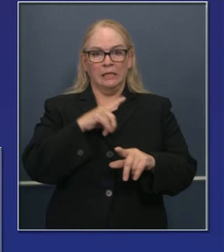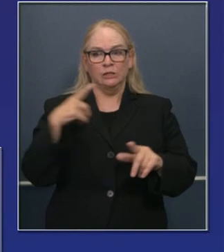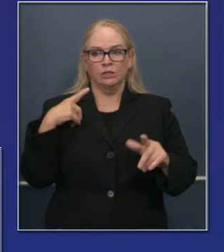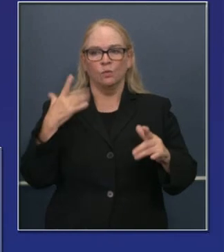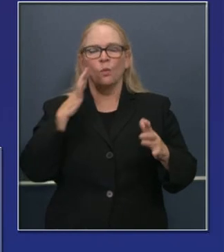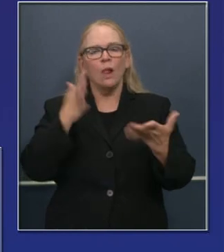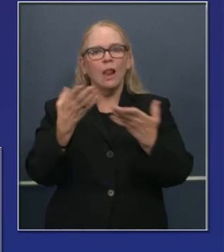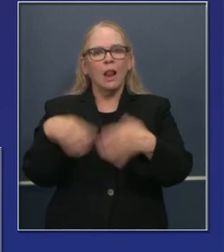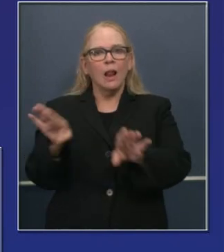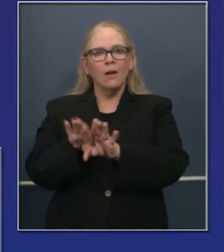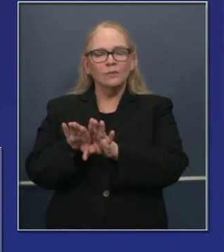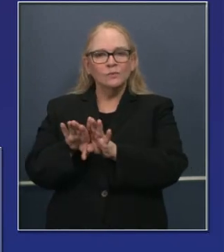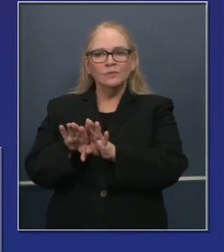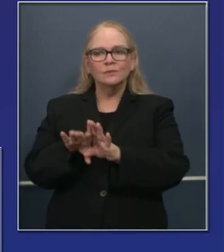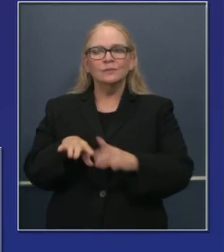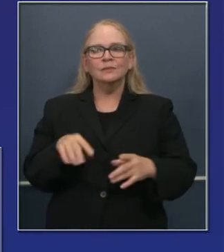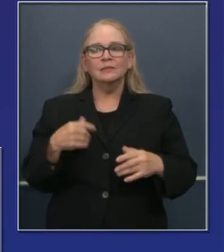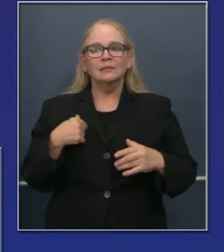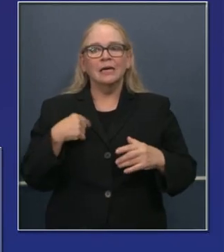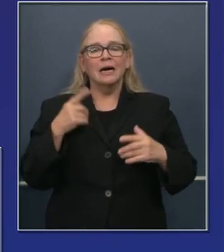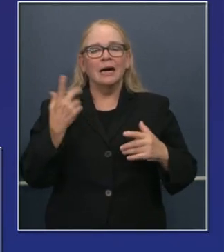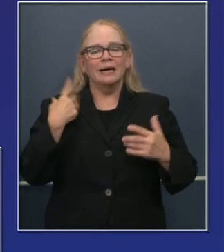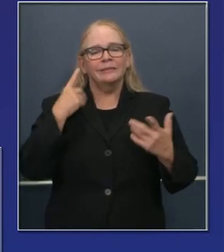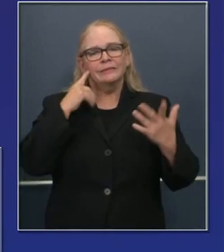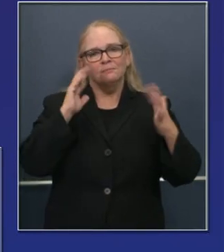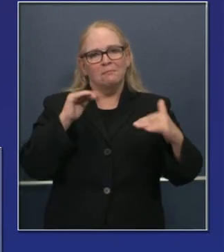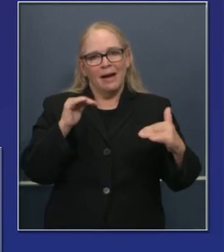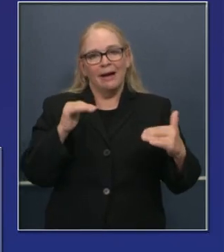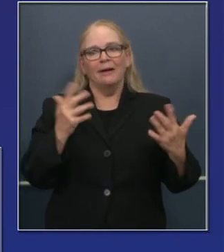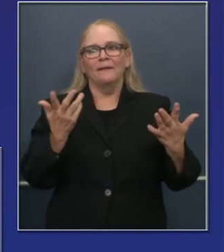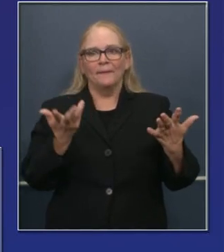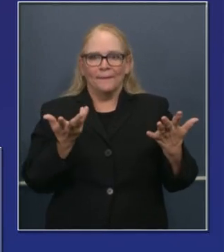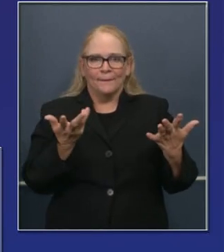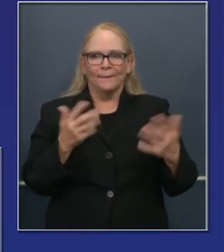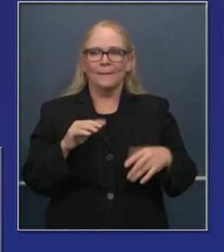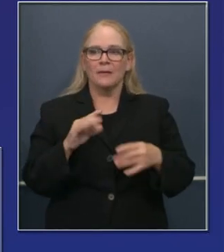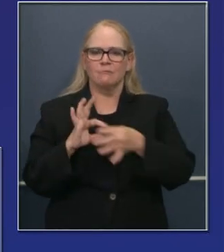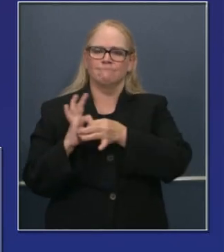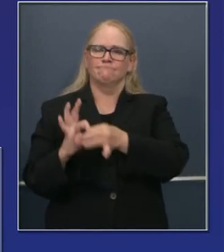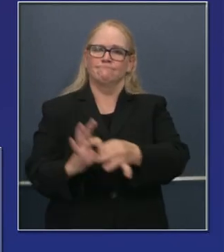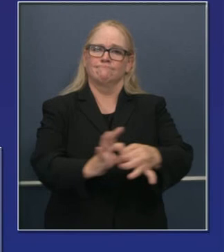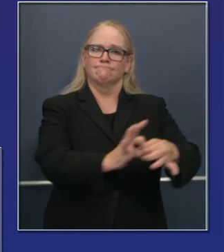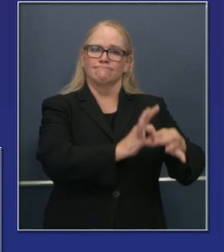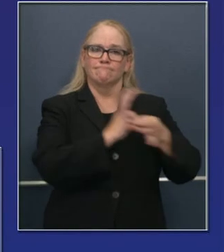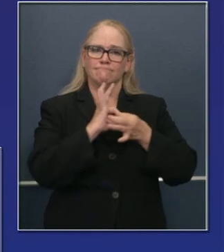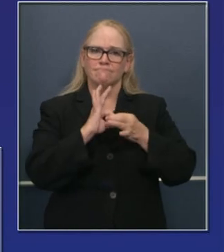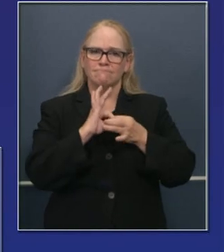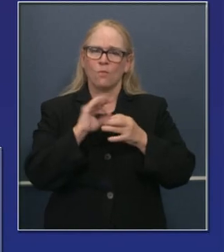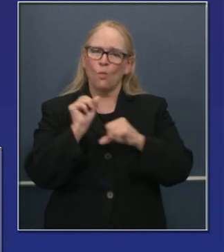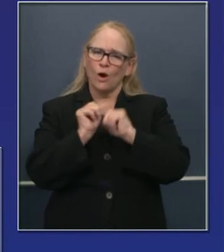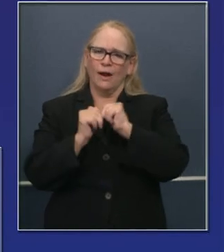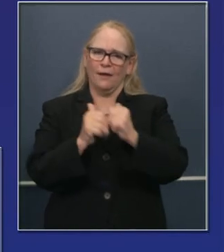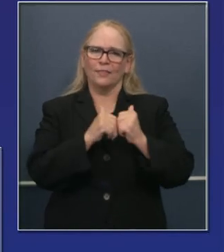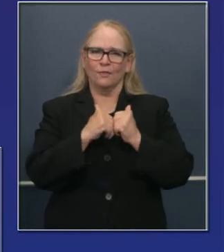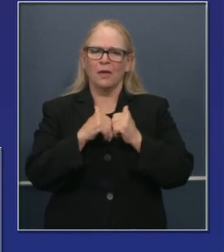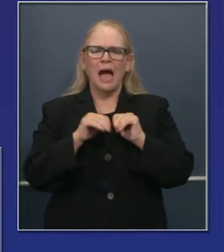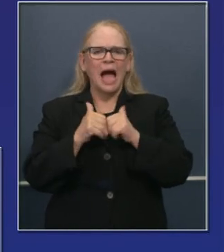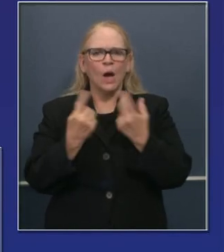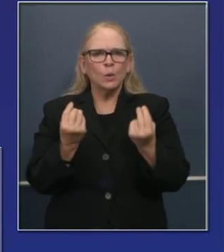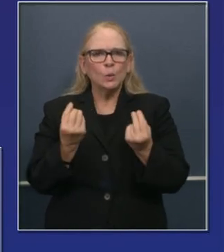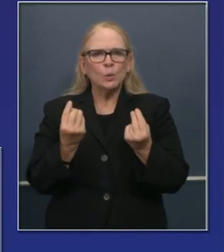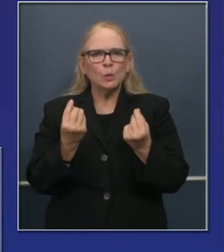a finales del mes y tenemos muchas esperanzas y expectativas que podremos organizar una infraestructura